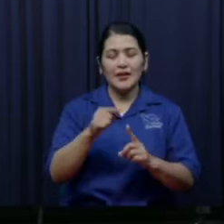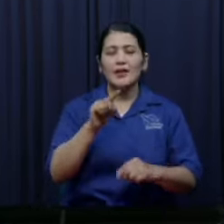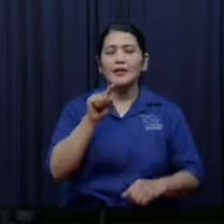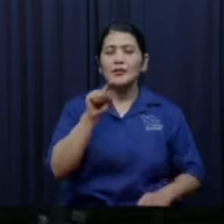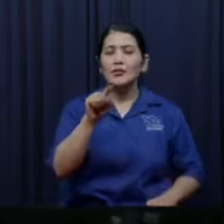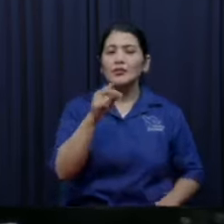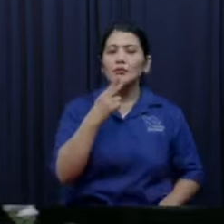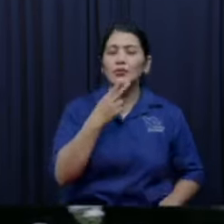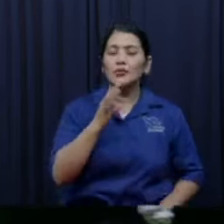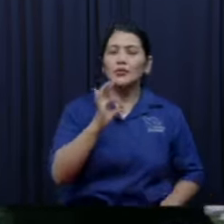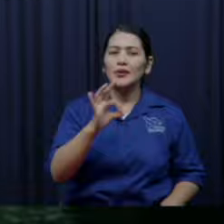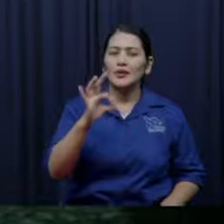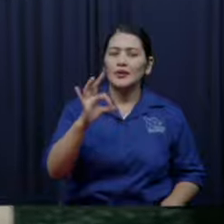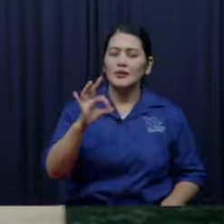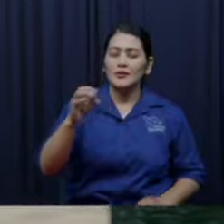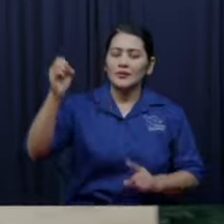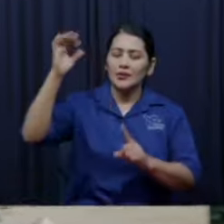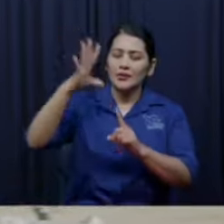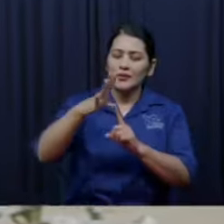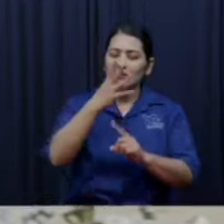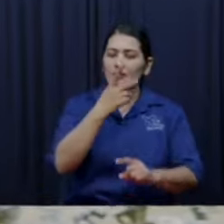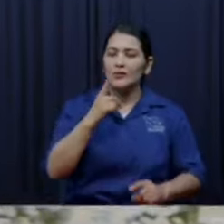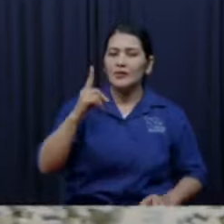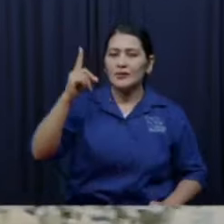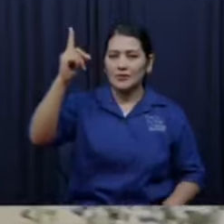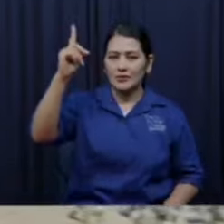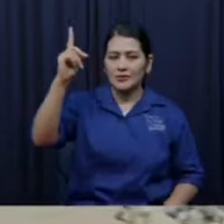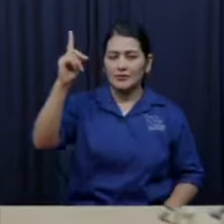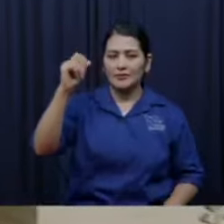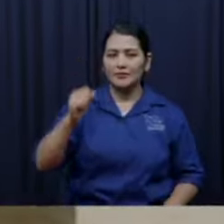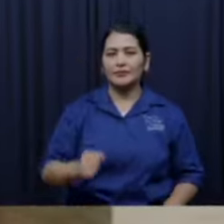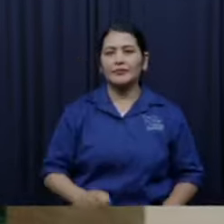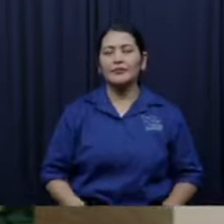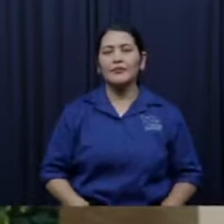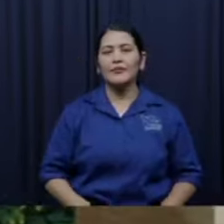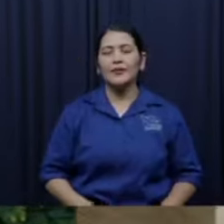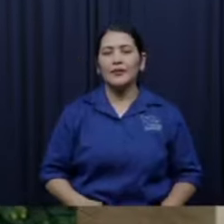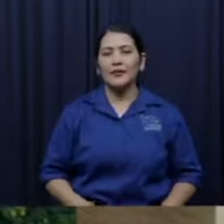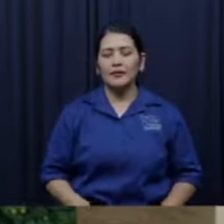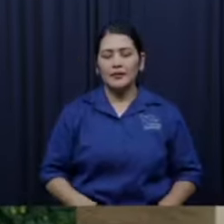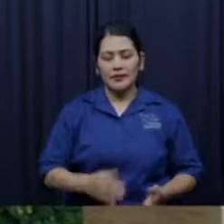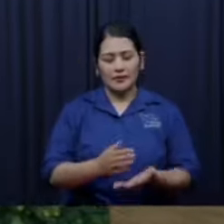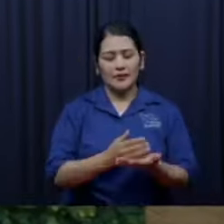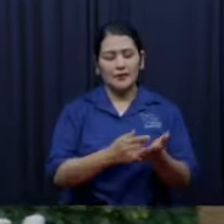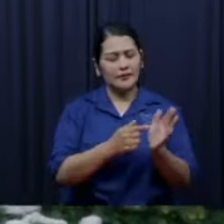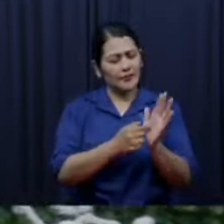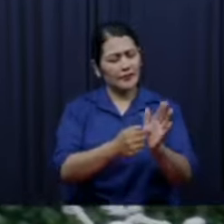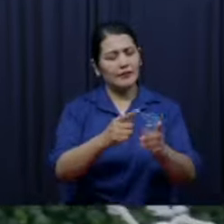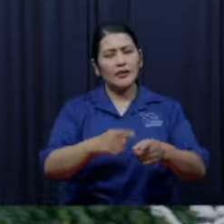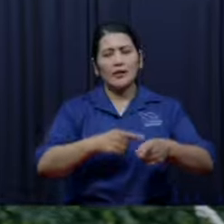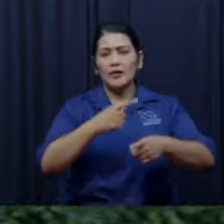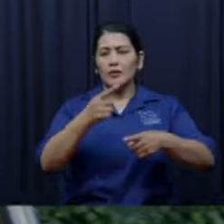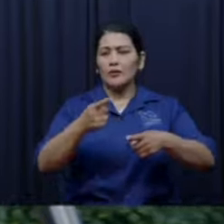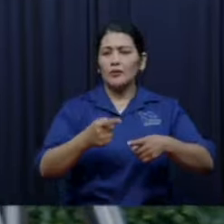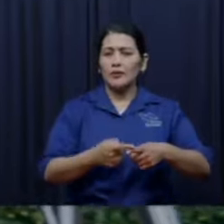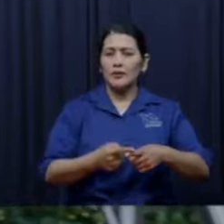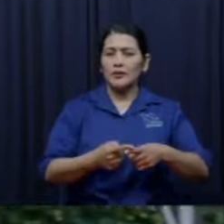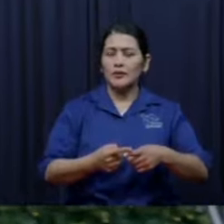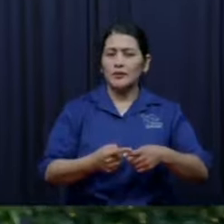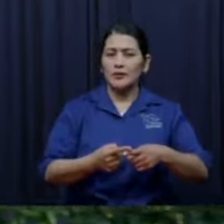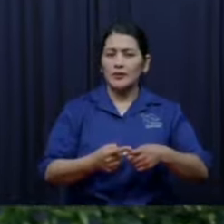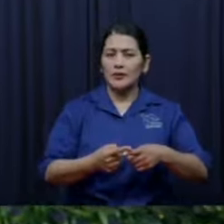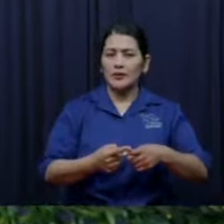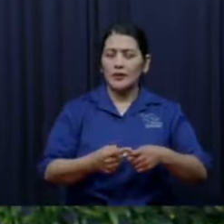¿qué tienes en casa? nada no tengo nada solo un poco de aceite y un poco de harina ahorita vamos a comer y nos